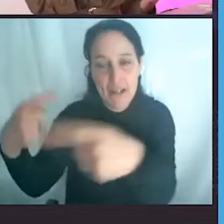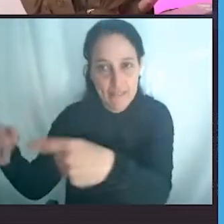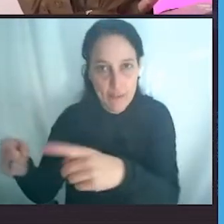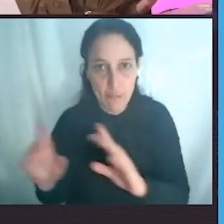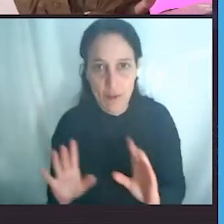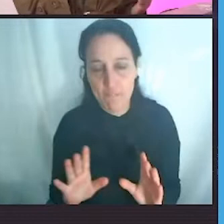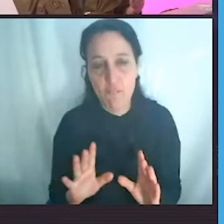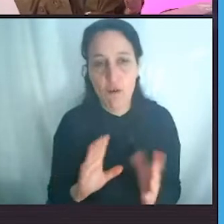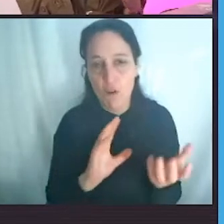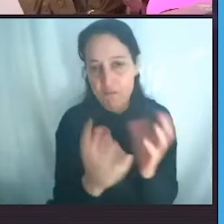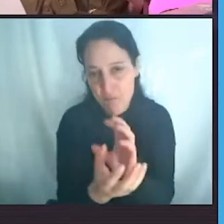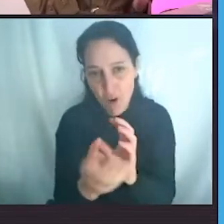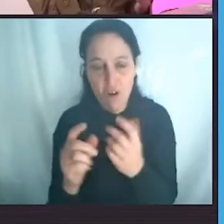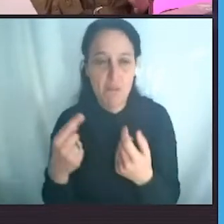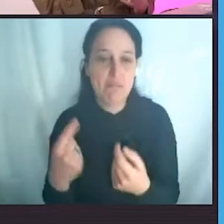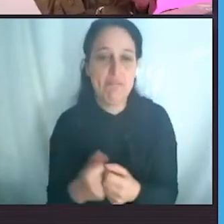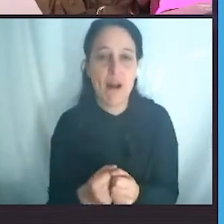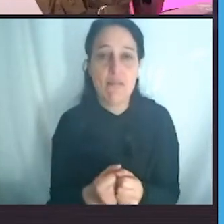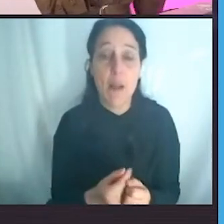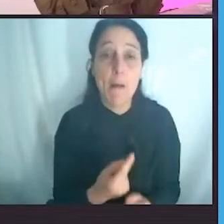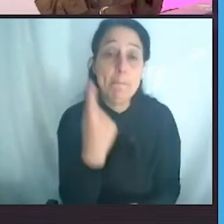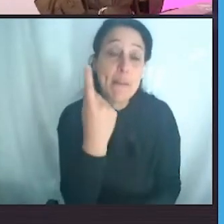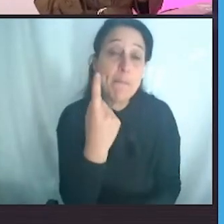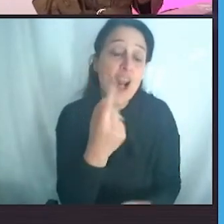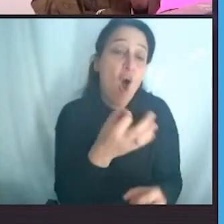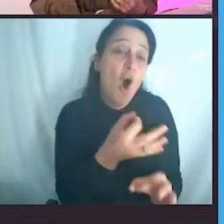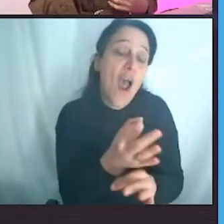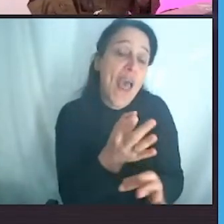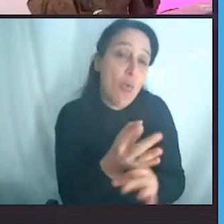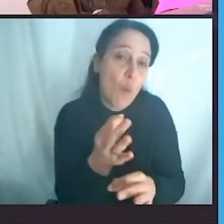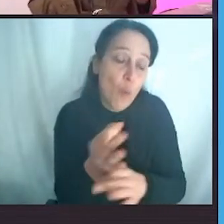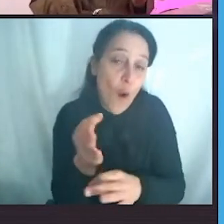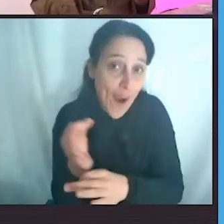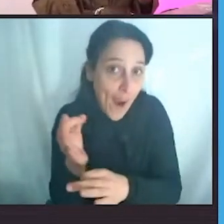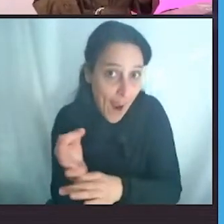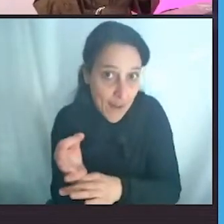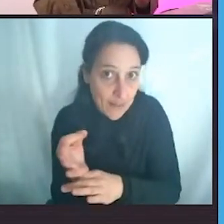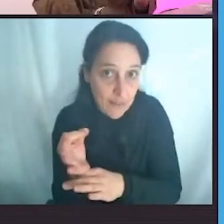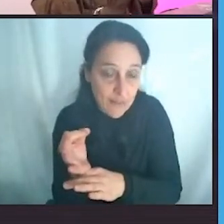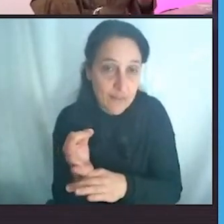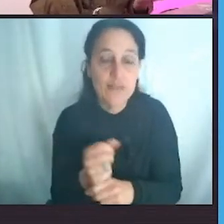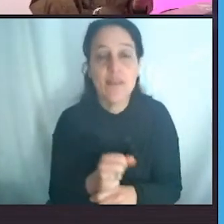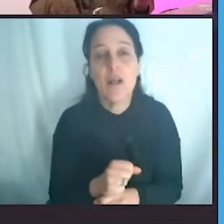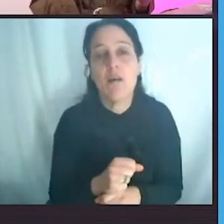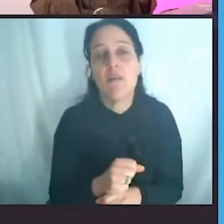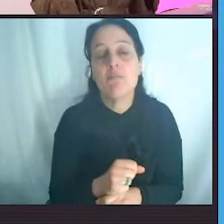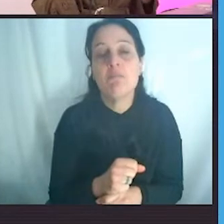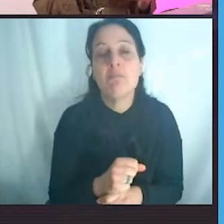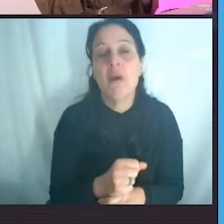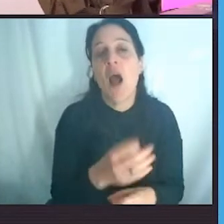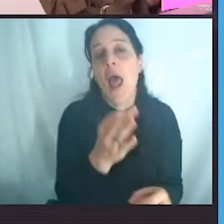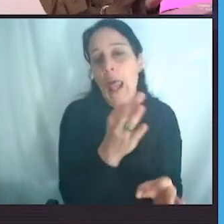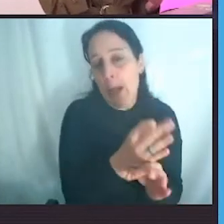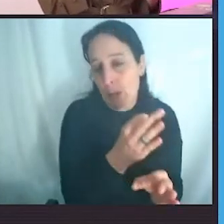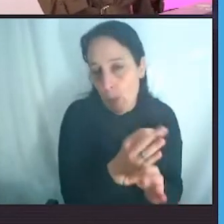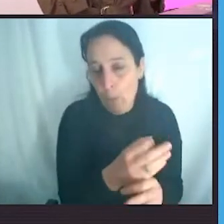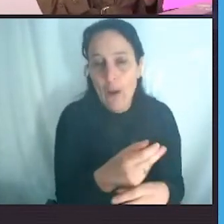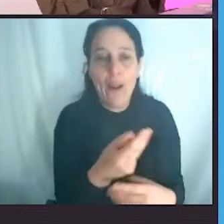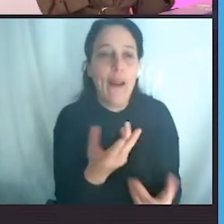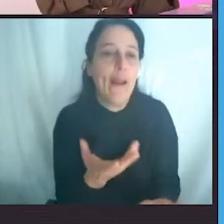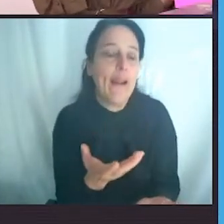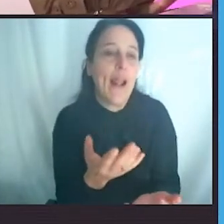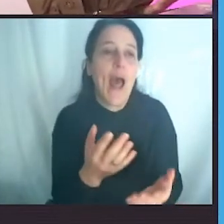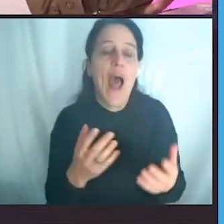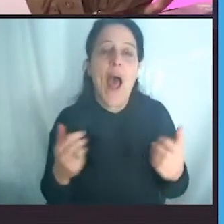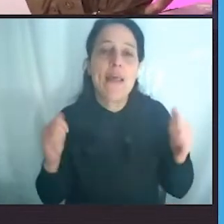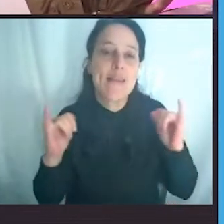educativos, que son proyectos y programas que implementamos en instituciones educativas, en las que acompañamos a jóvenes a generar estos